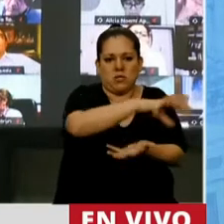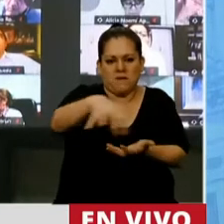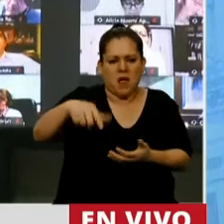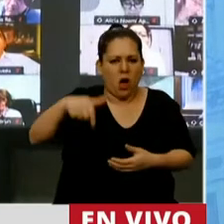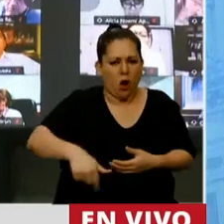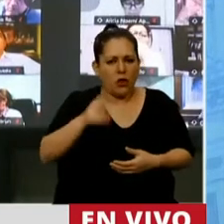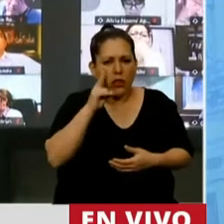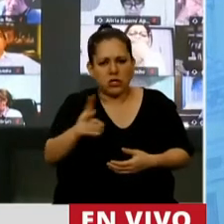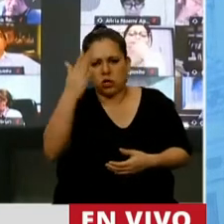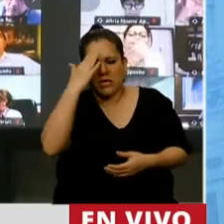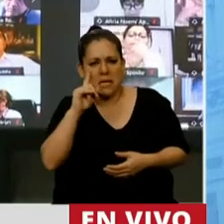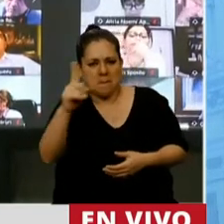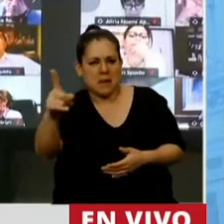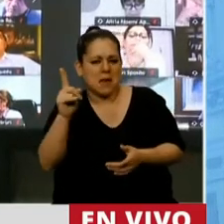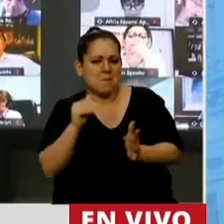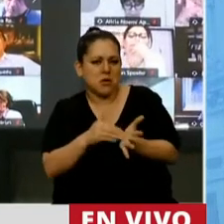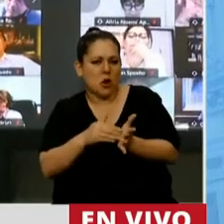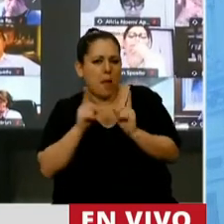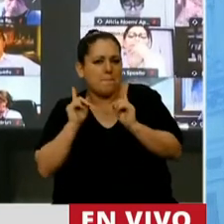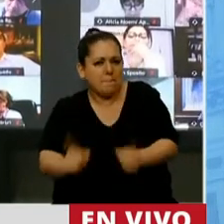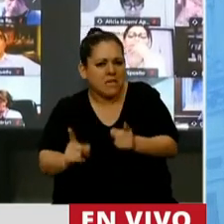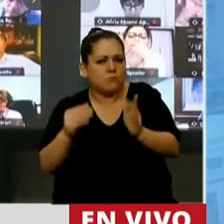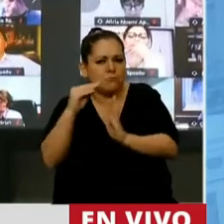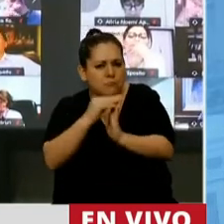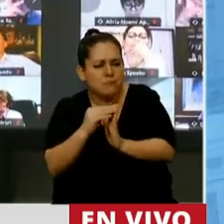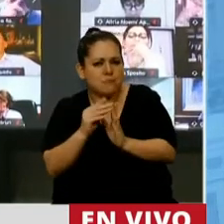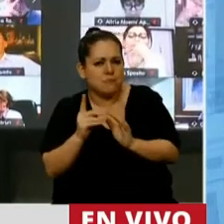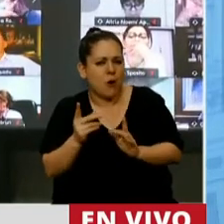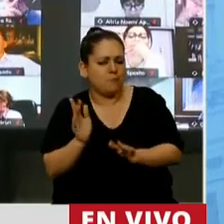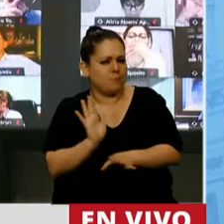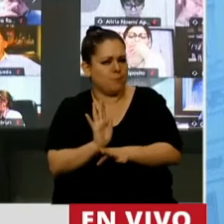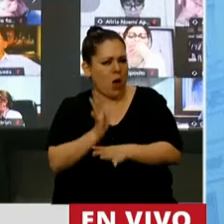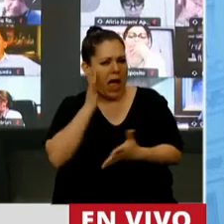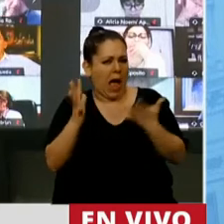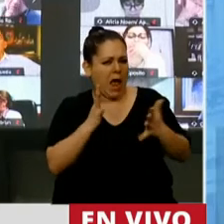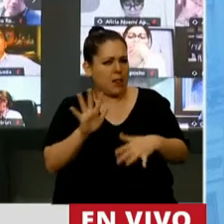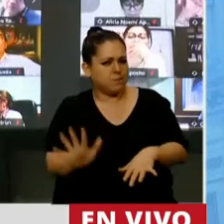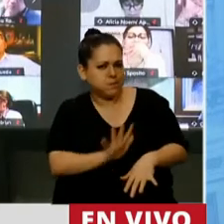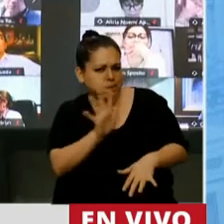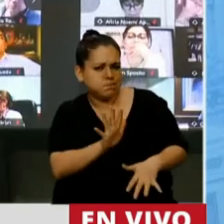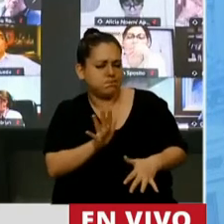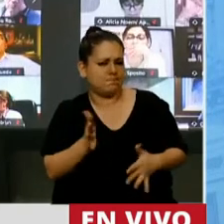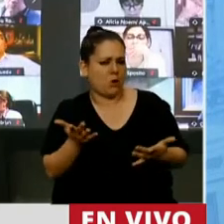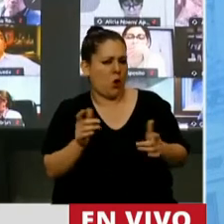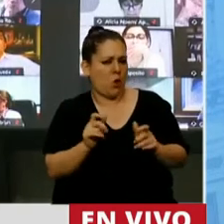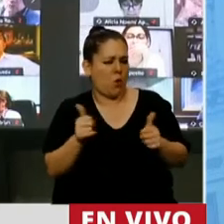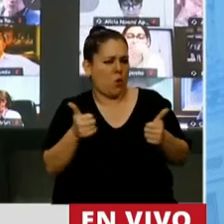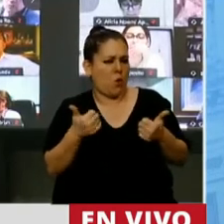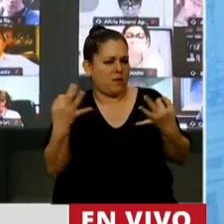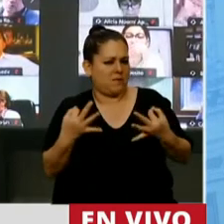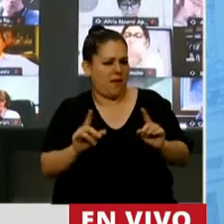215.000 millones, prácticamente el mismo, medio por ciento más. Algo no está bien. Y todos sabemos lo que no está bien.